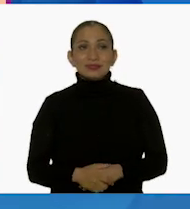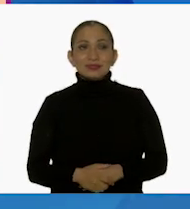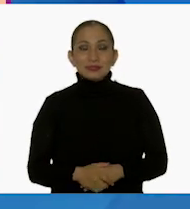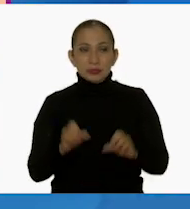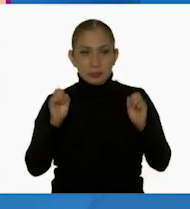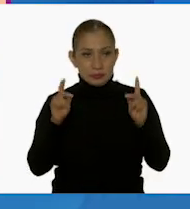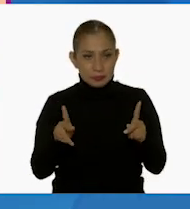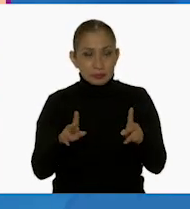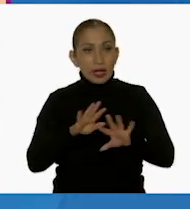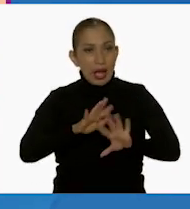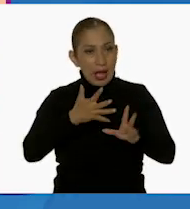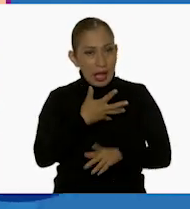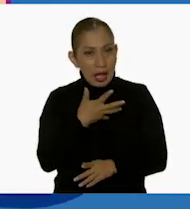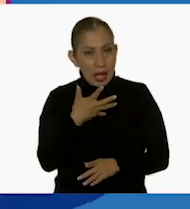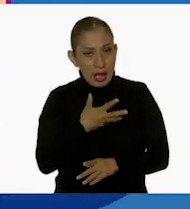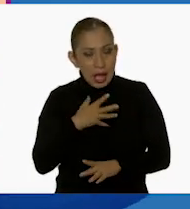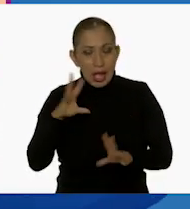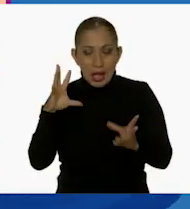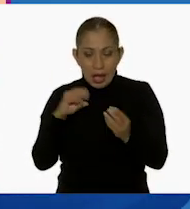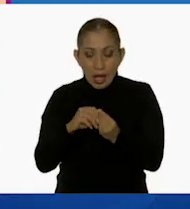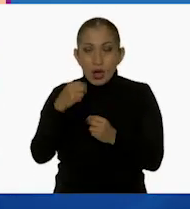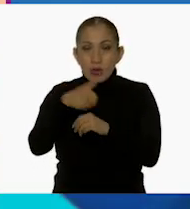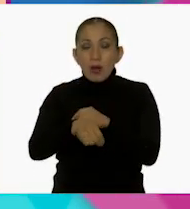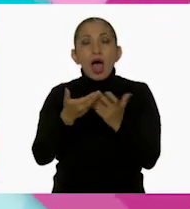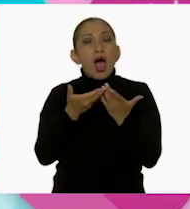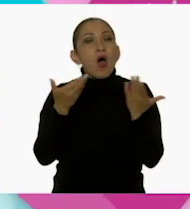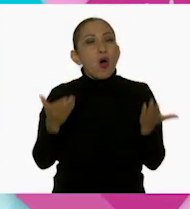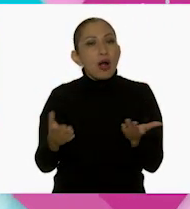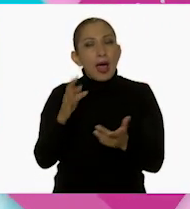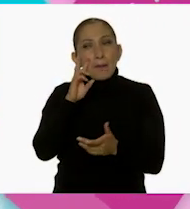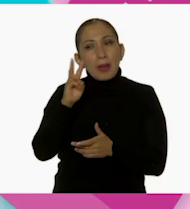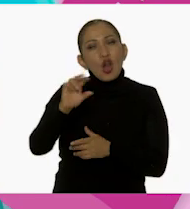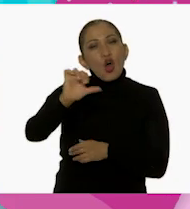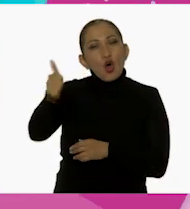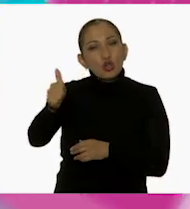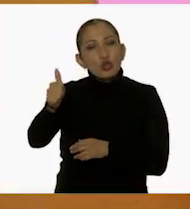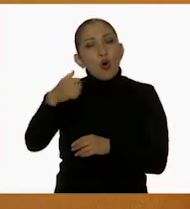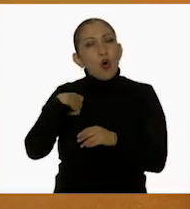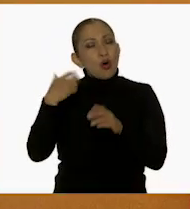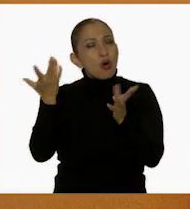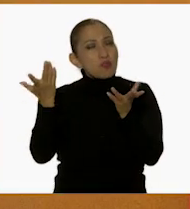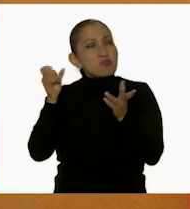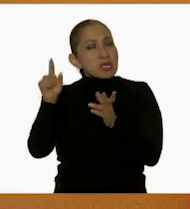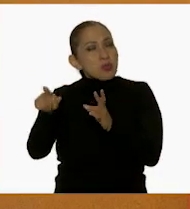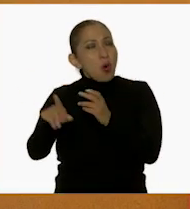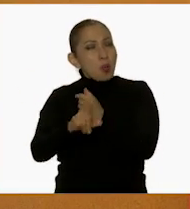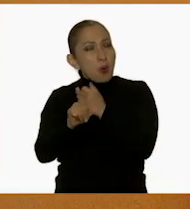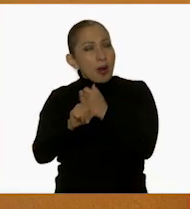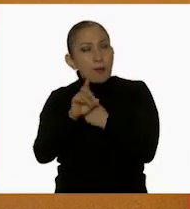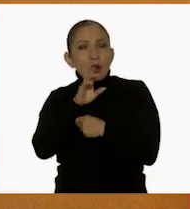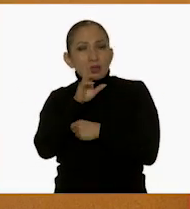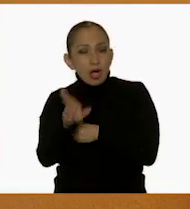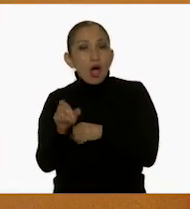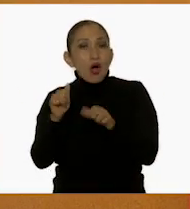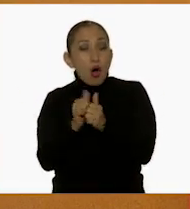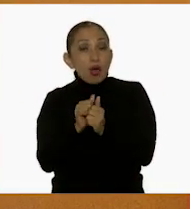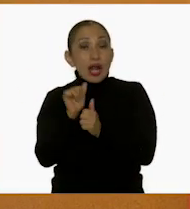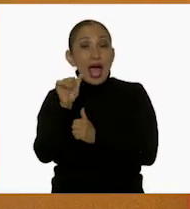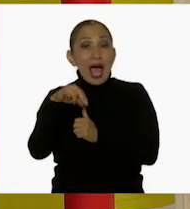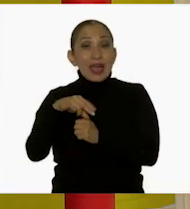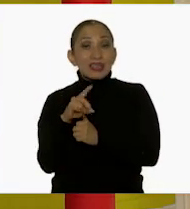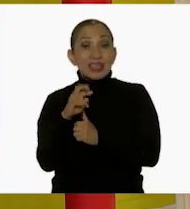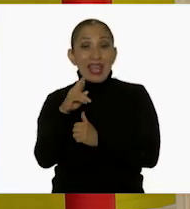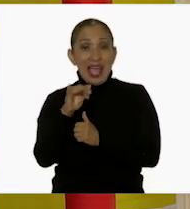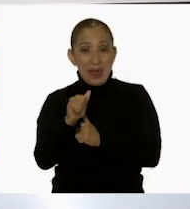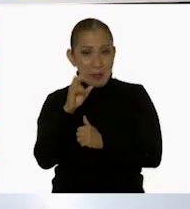Ok, ya tenemos estas cantidades. Ahora, ¿qué les parece si vamos a ver el siguiente caso que también ellos resolvieron, pero ahora con el caso de Andrea? A